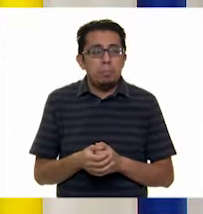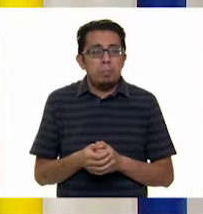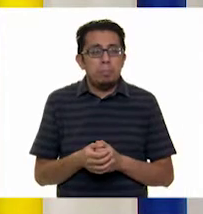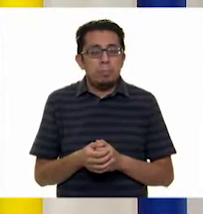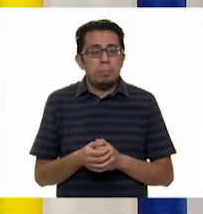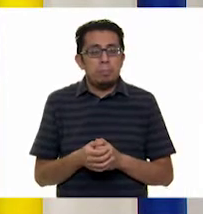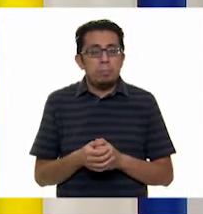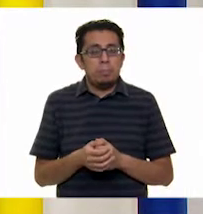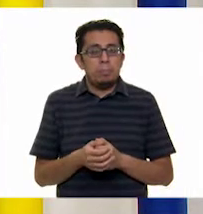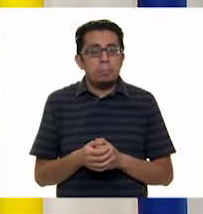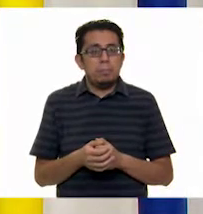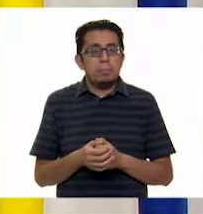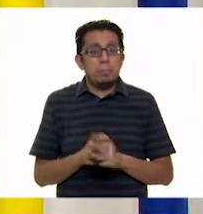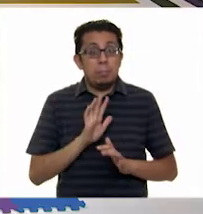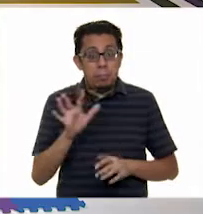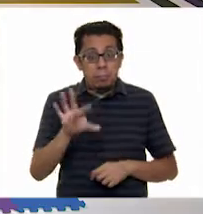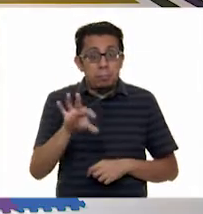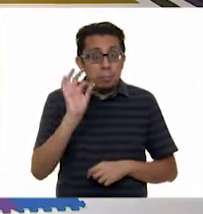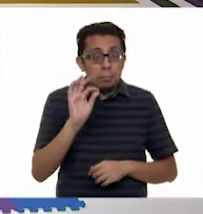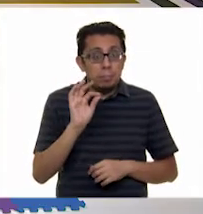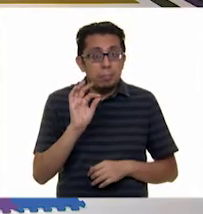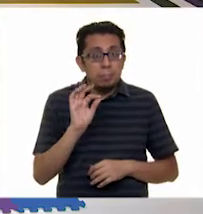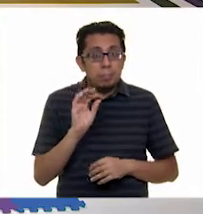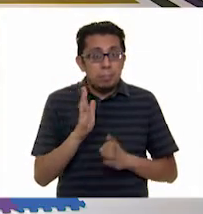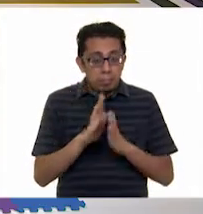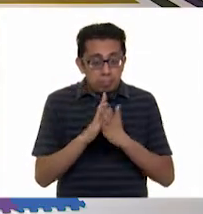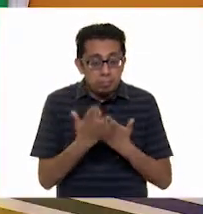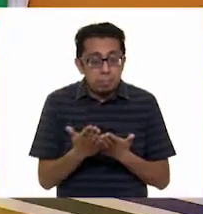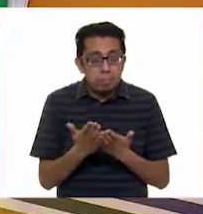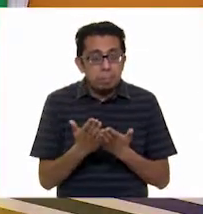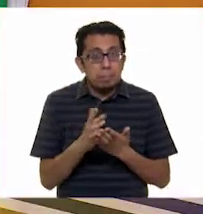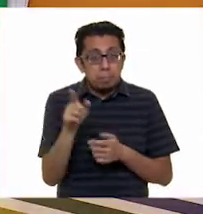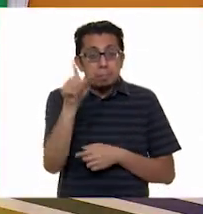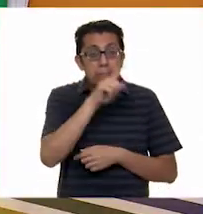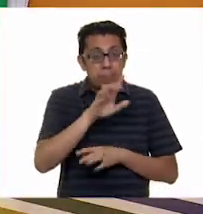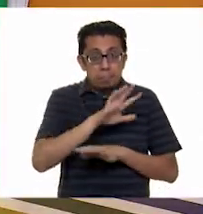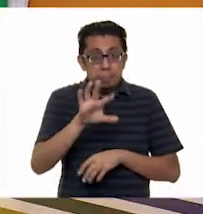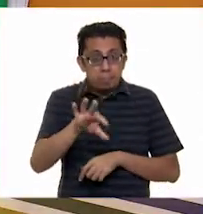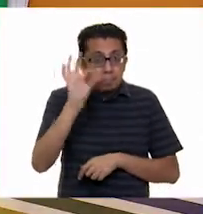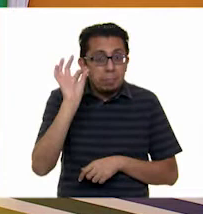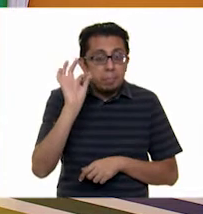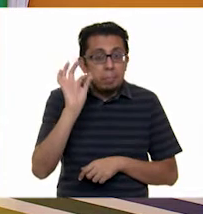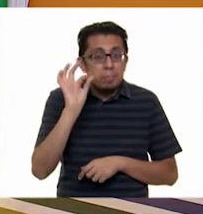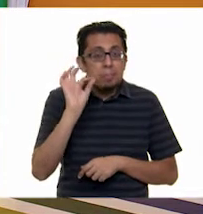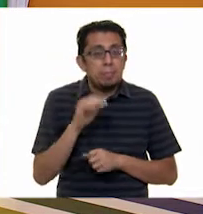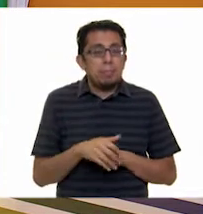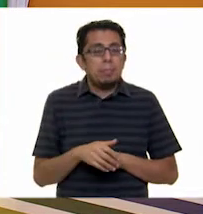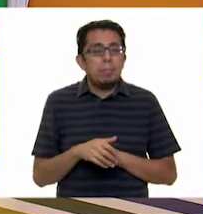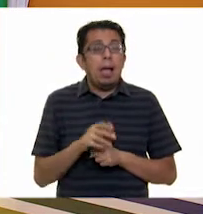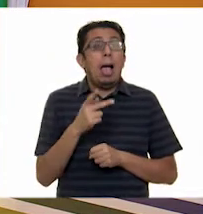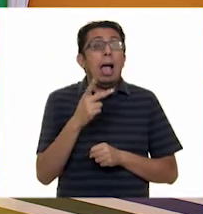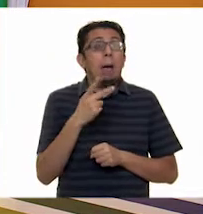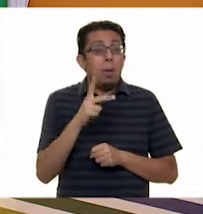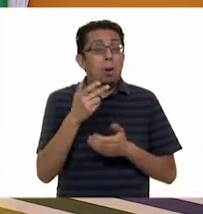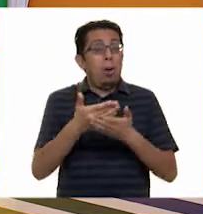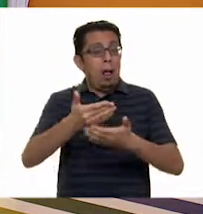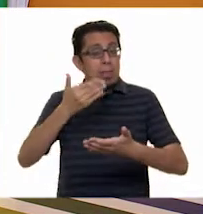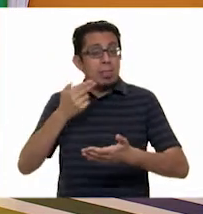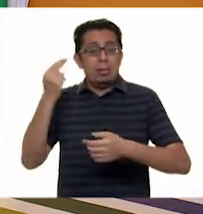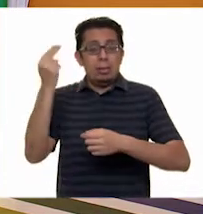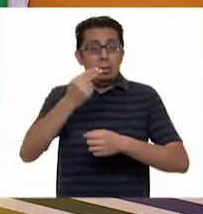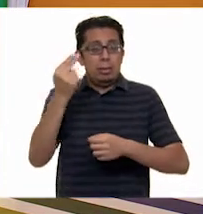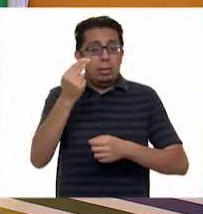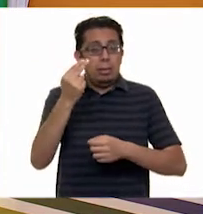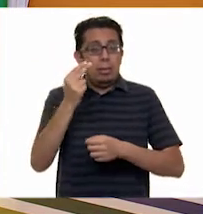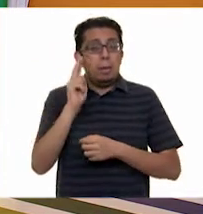A ver. Perfecto. ¿Ya la encontraste, Alexia? Ya. Muy bien. Niñas y niños, ¿ya la encontraron? Muy bien. Ah, antes necesito que